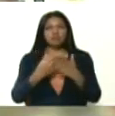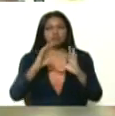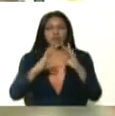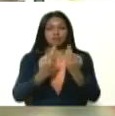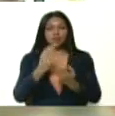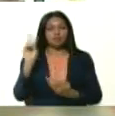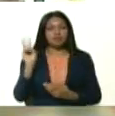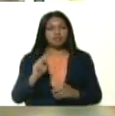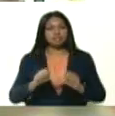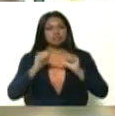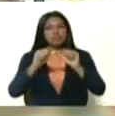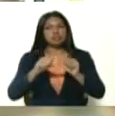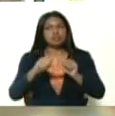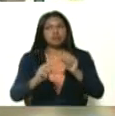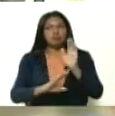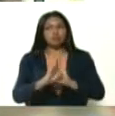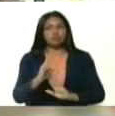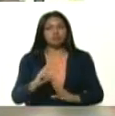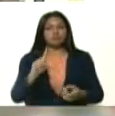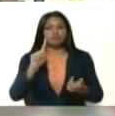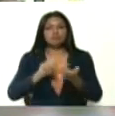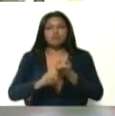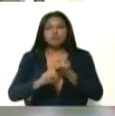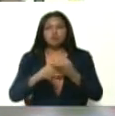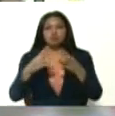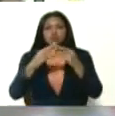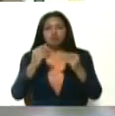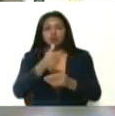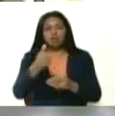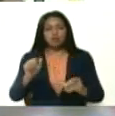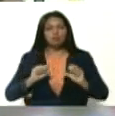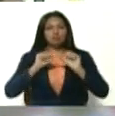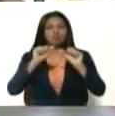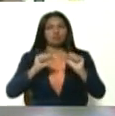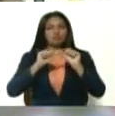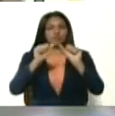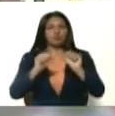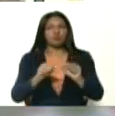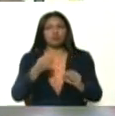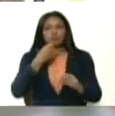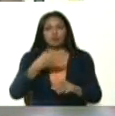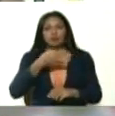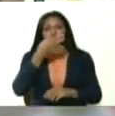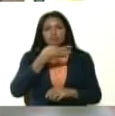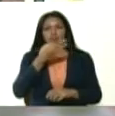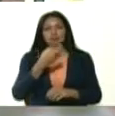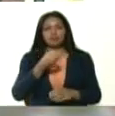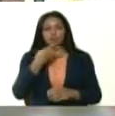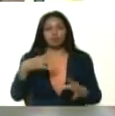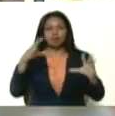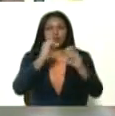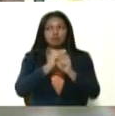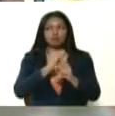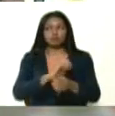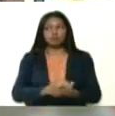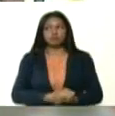venezolana, sigamos adelante, Silvia, todos, adelante, buenas tardes, buenas noches,